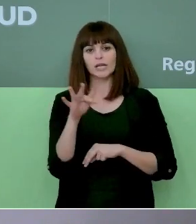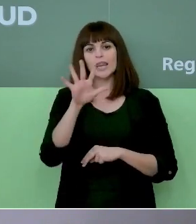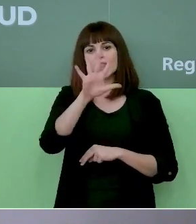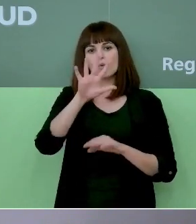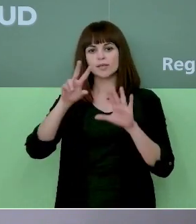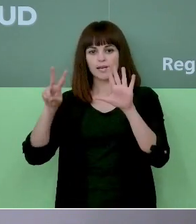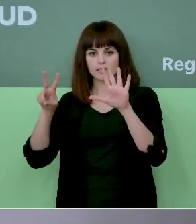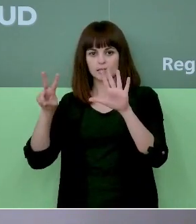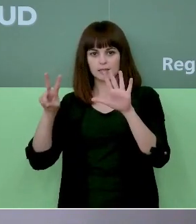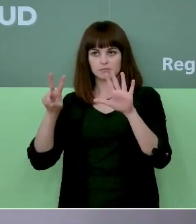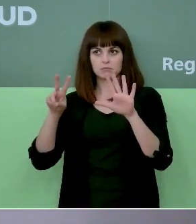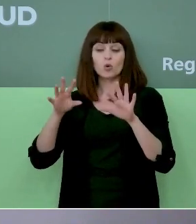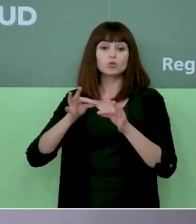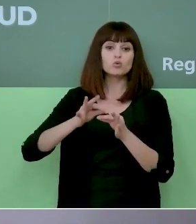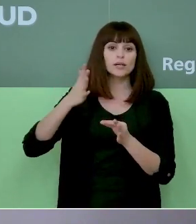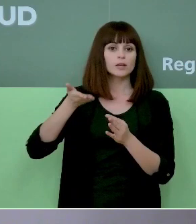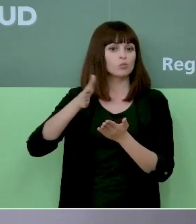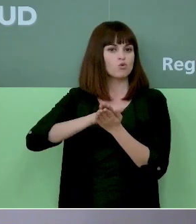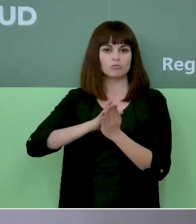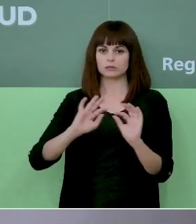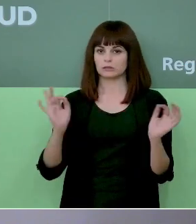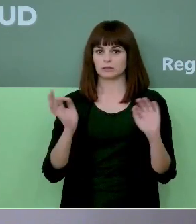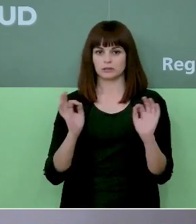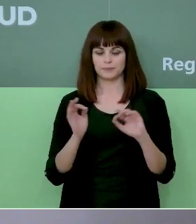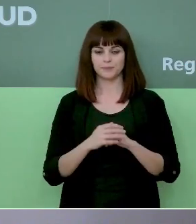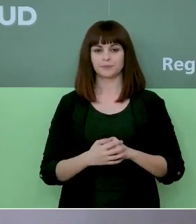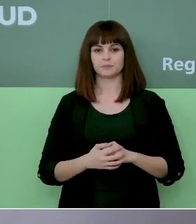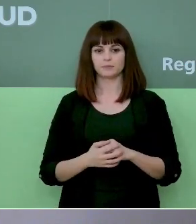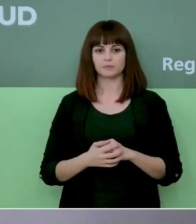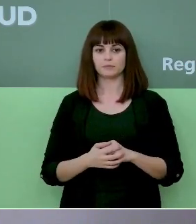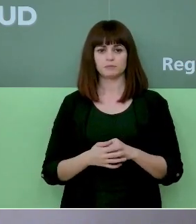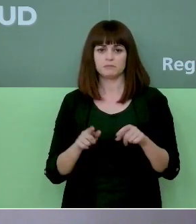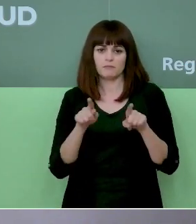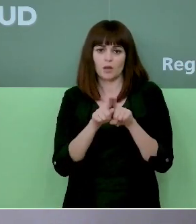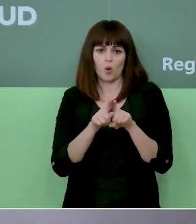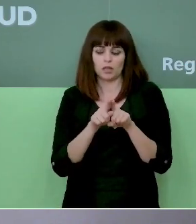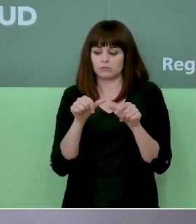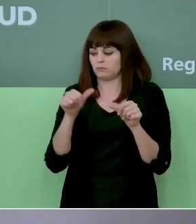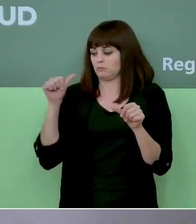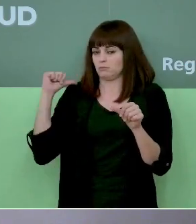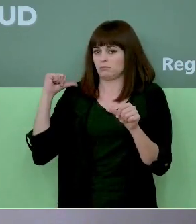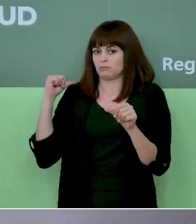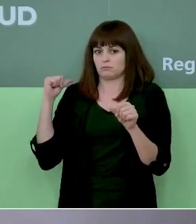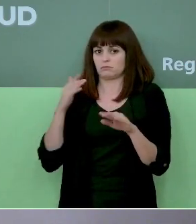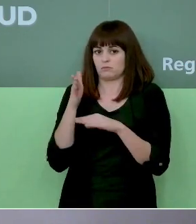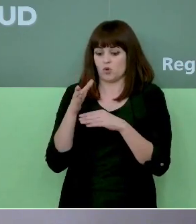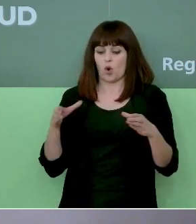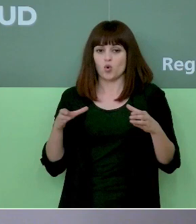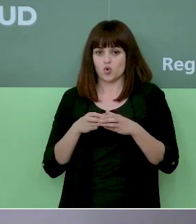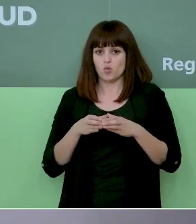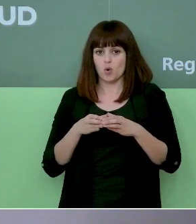afortunadamente sin ningún fallecido y bueno se ha intervenido como en otras ocasiones el grupo